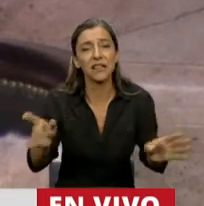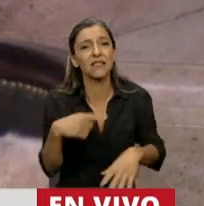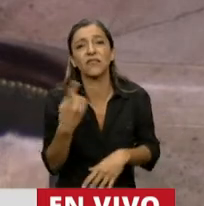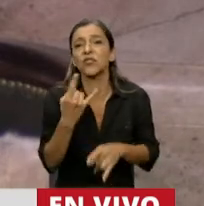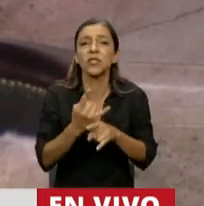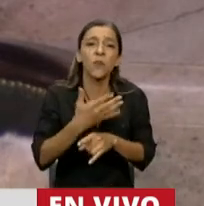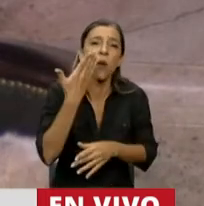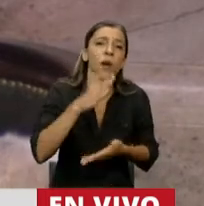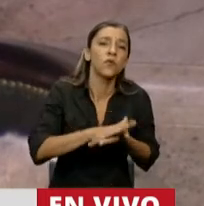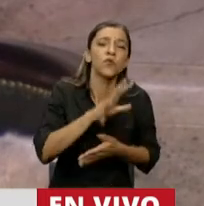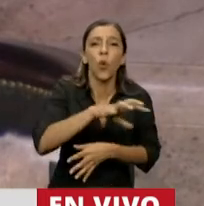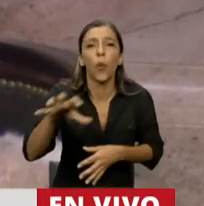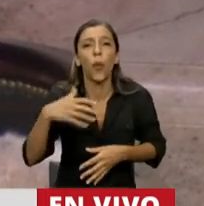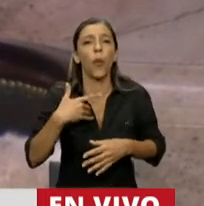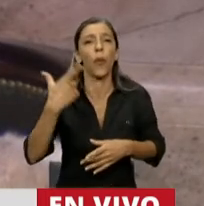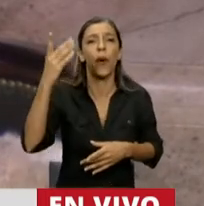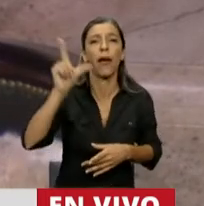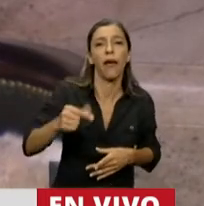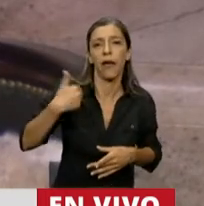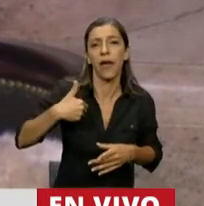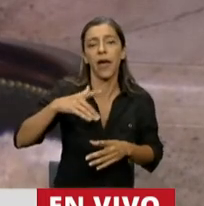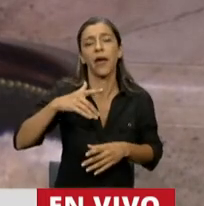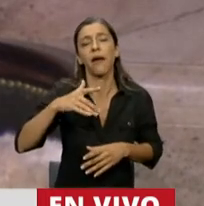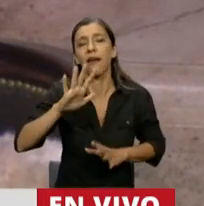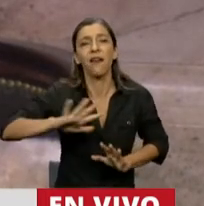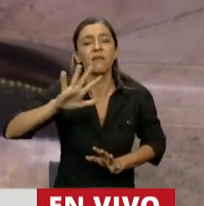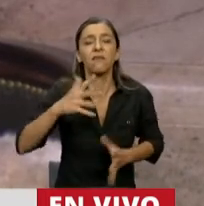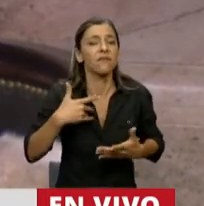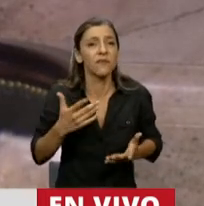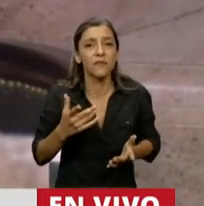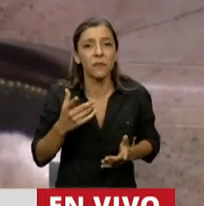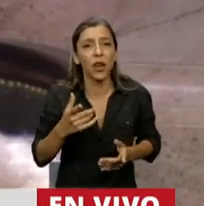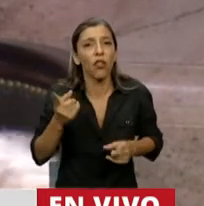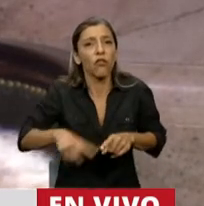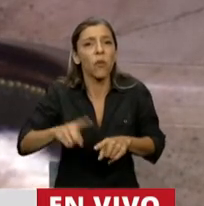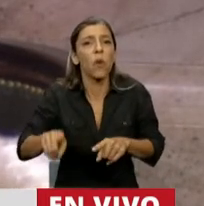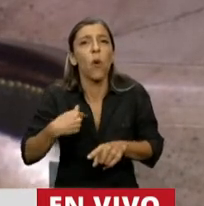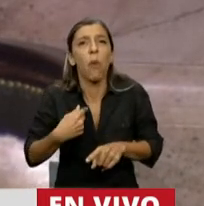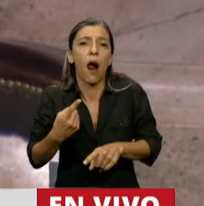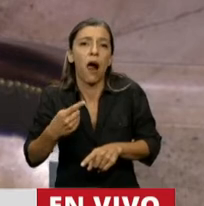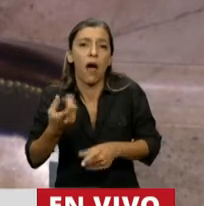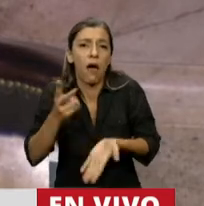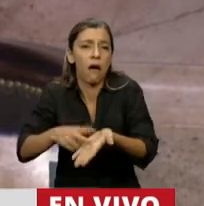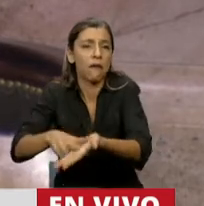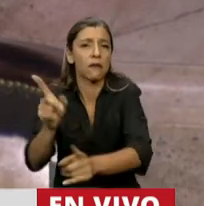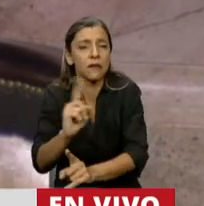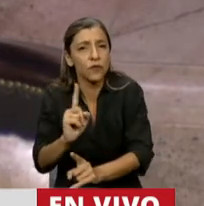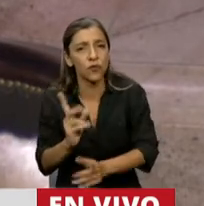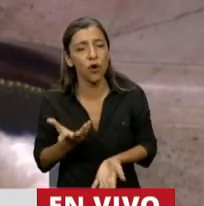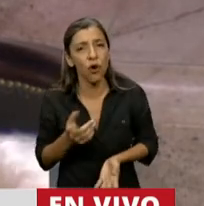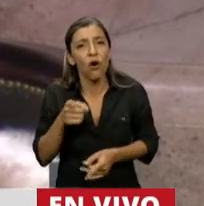instituciones, la República, pero no es un cliché. Cuando decimos eso es porque es el único resguardo que tenemos los